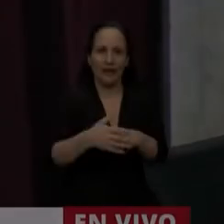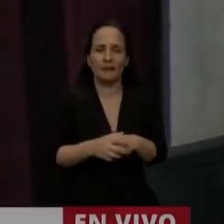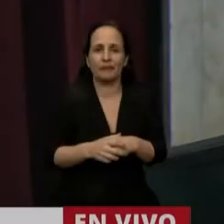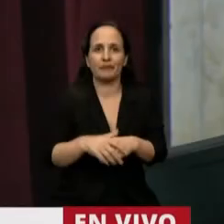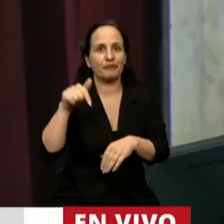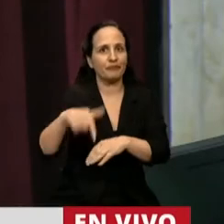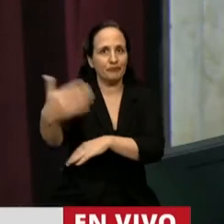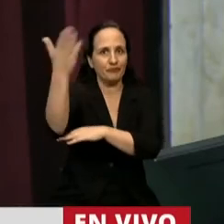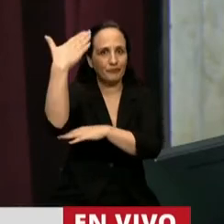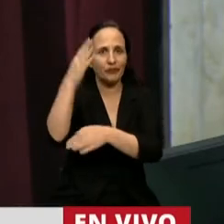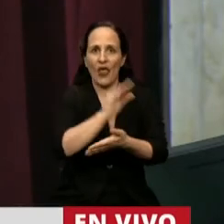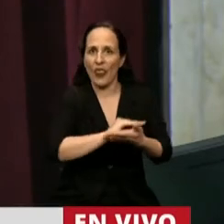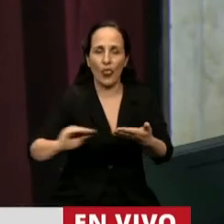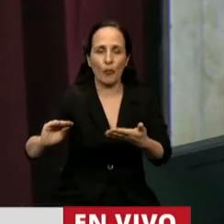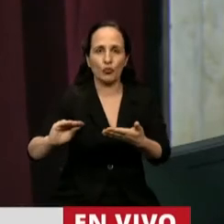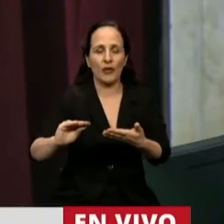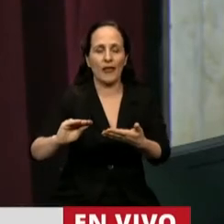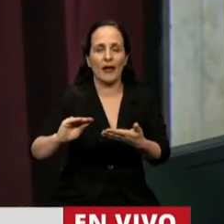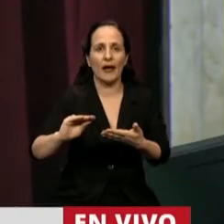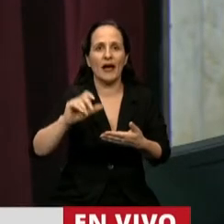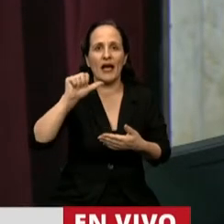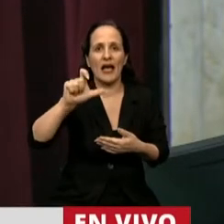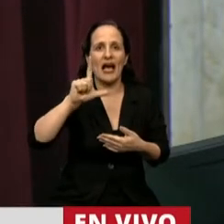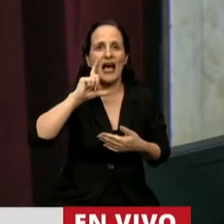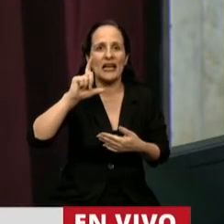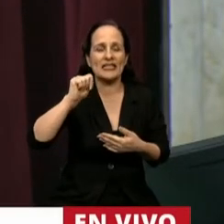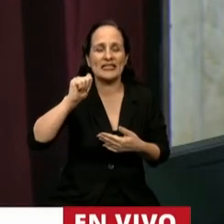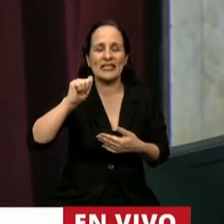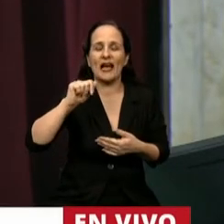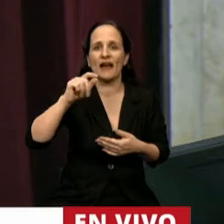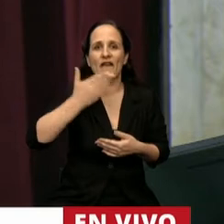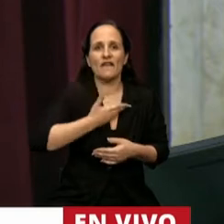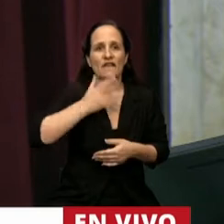Tiene la palabra la diputada Alicia Fregonesi.